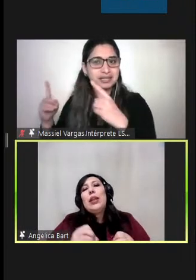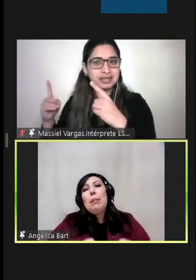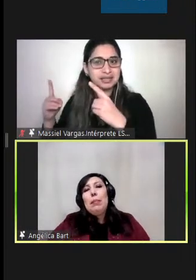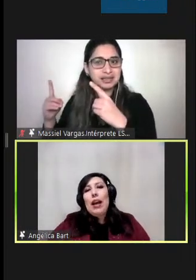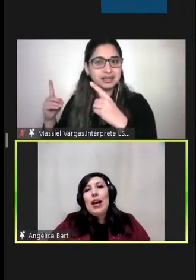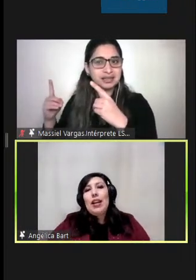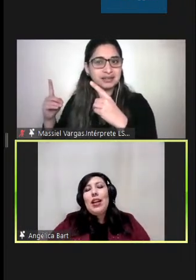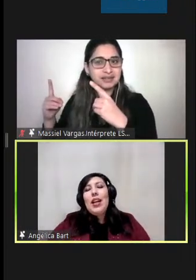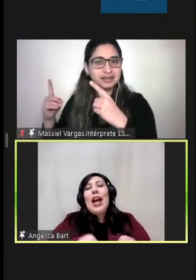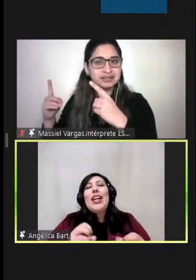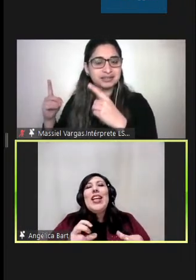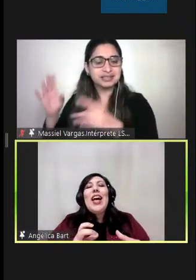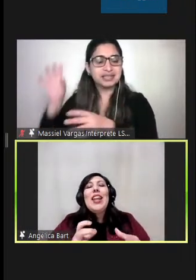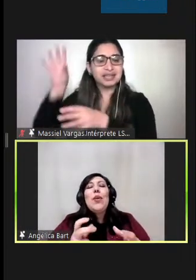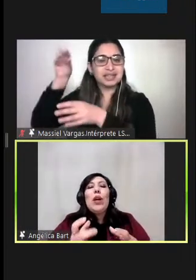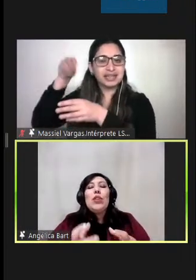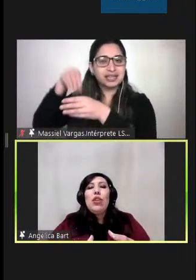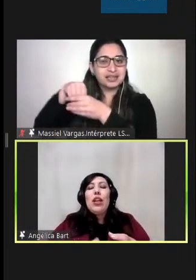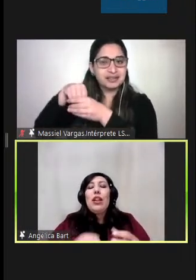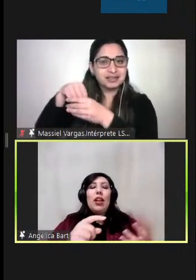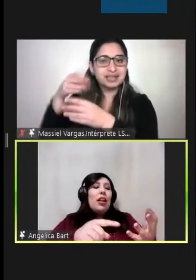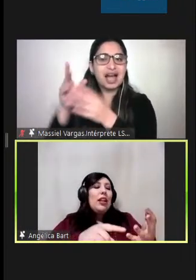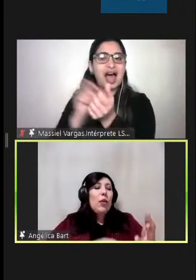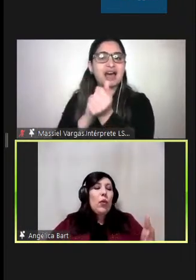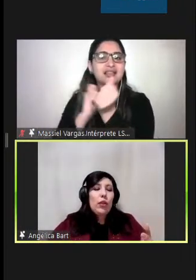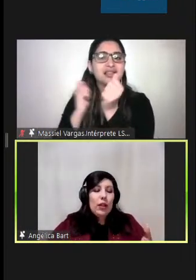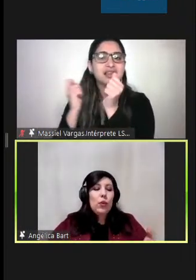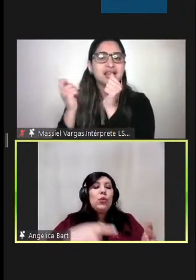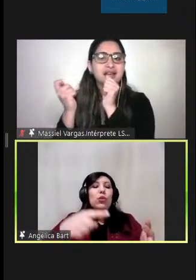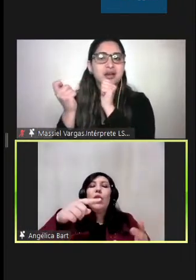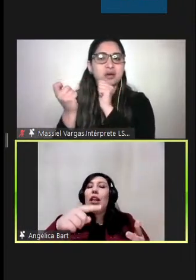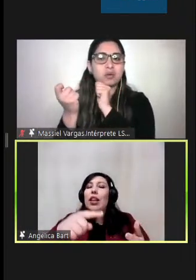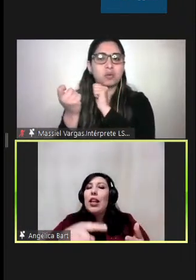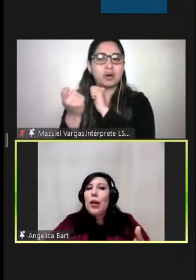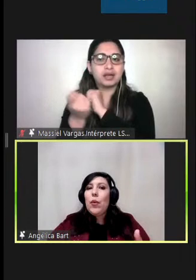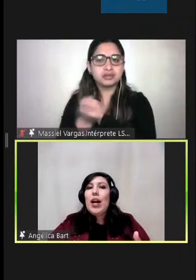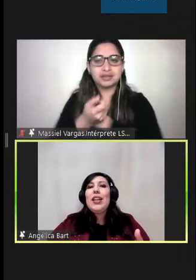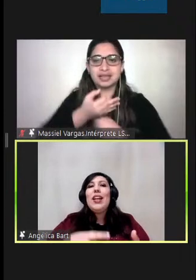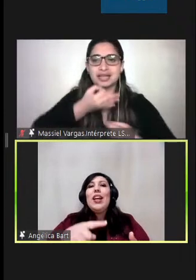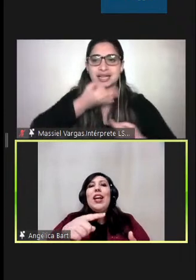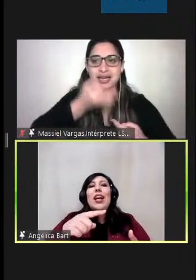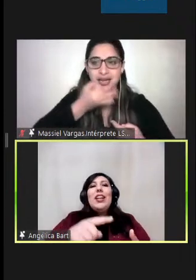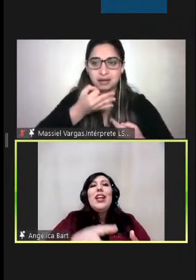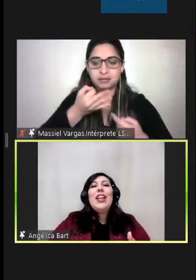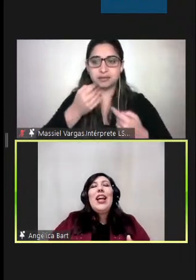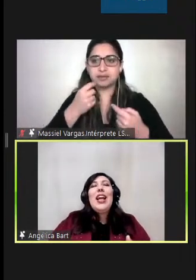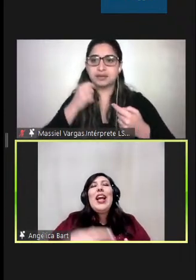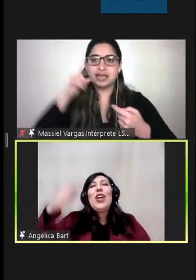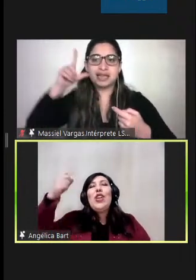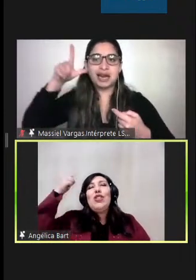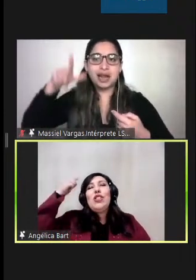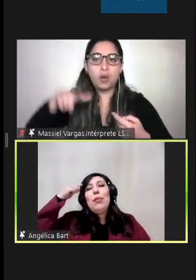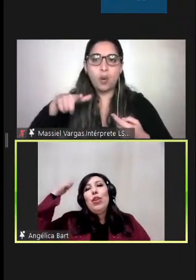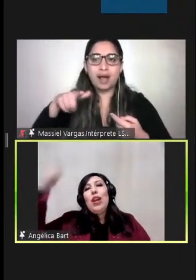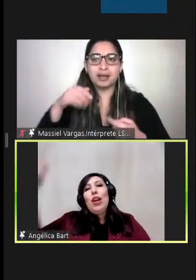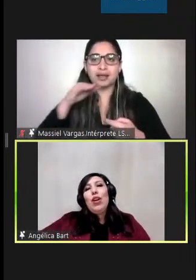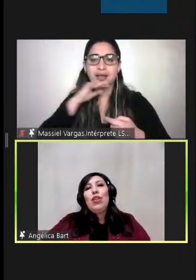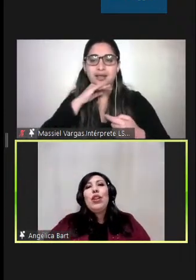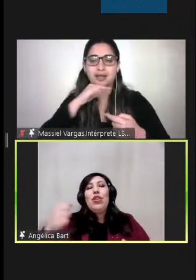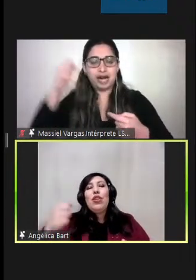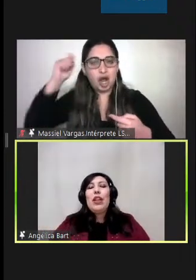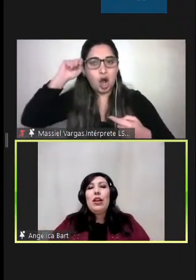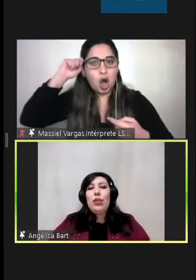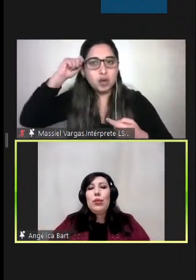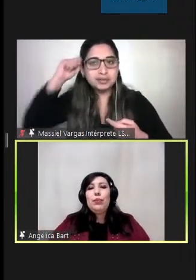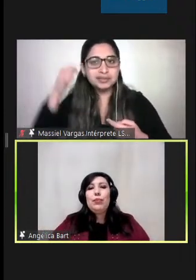contemplar aquellas adecuaciones desde el discurso desde el lenguaje desde el concepto del